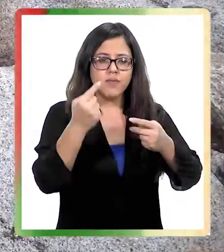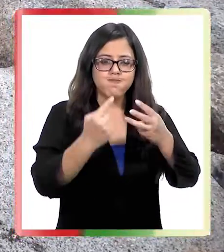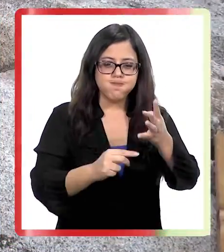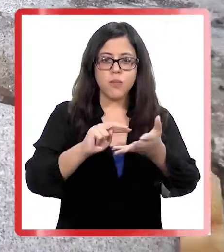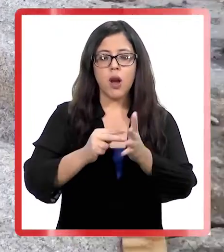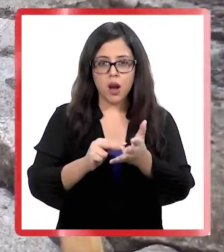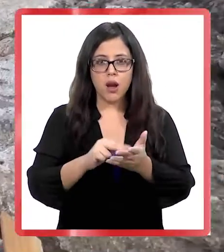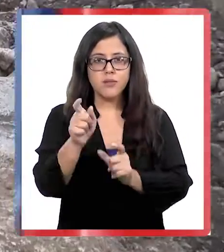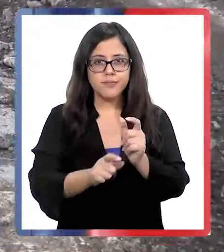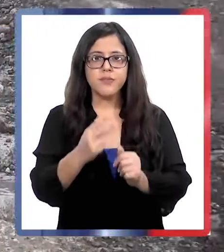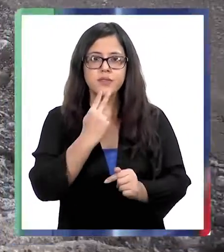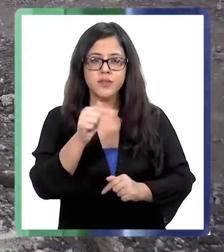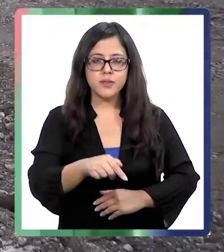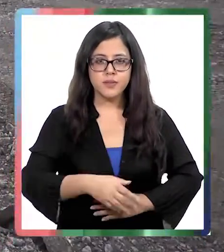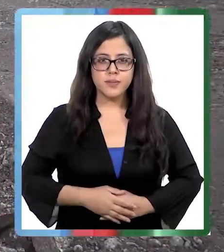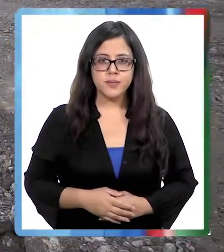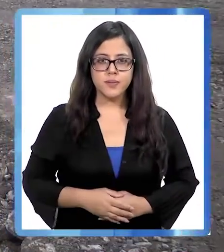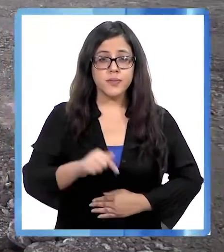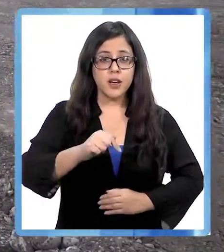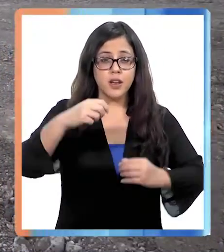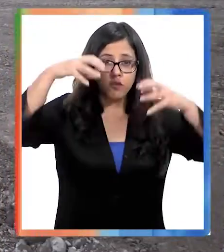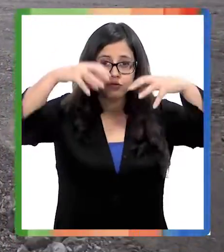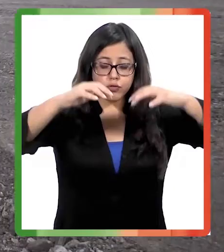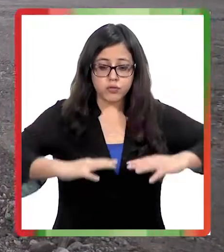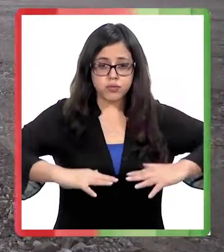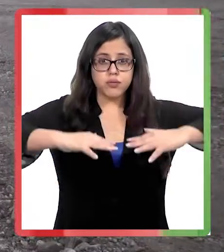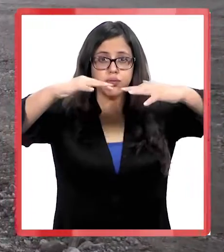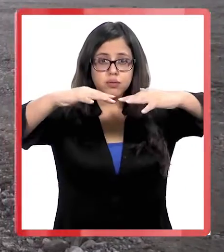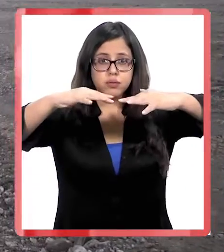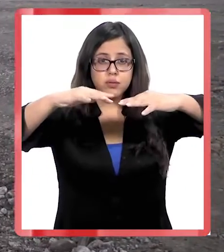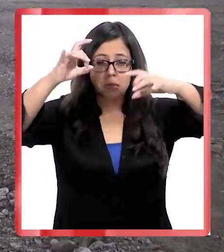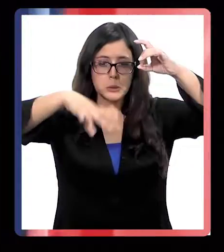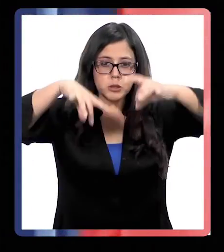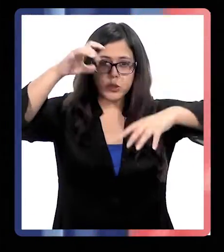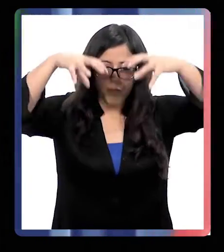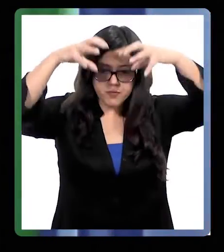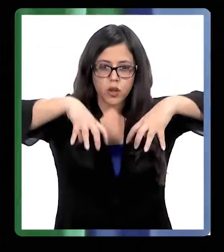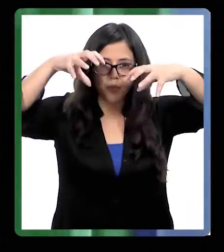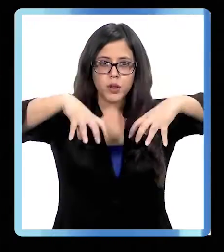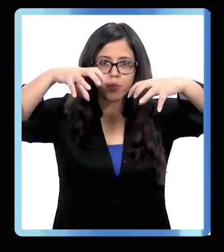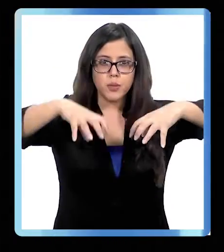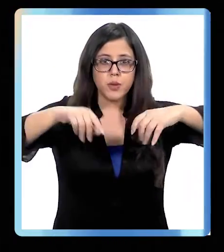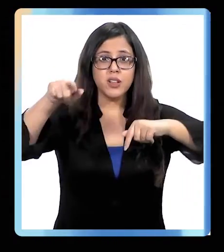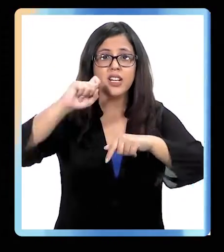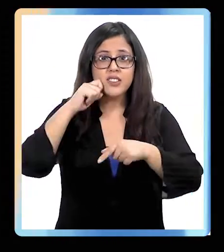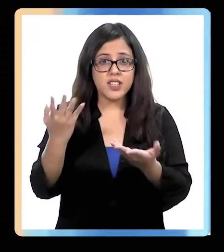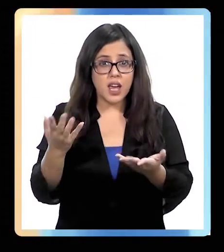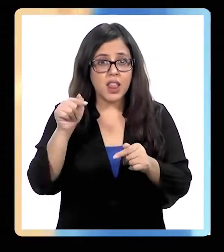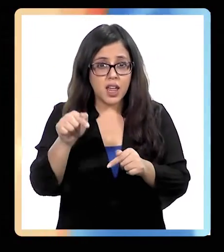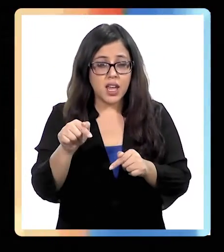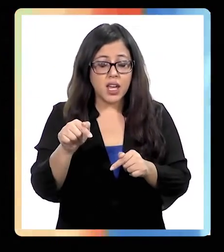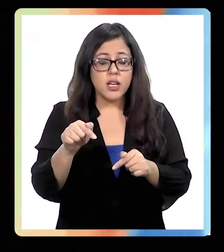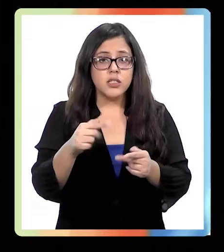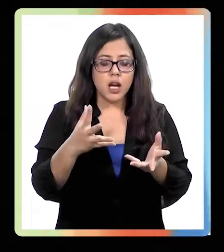inconvenientes a los habitantes del sector. Las inundaciones que en cada jornada de precipitaciones intensas, características de Aysén, provoca